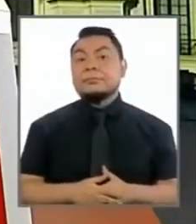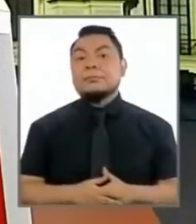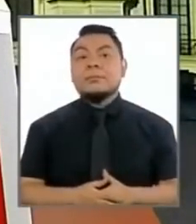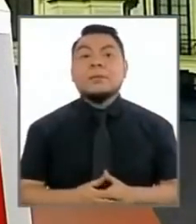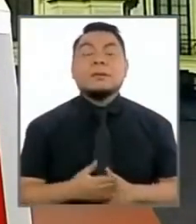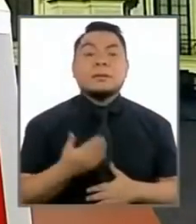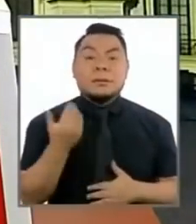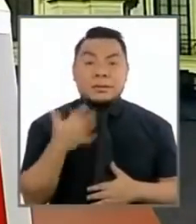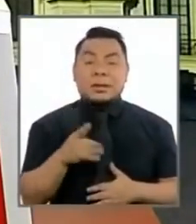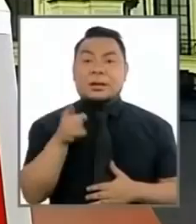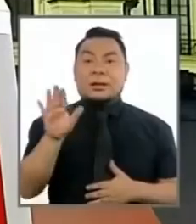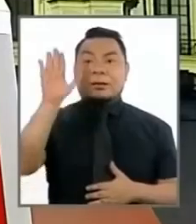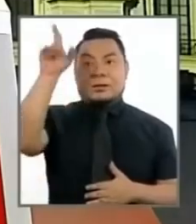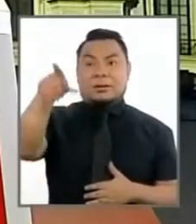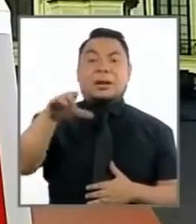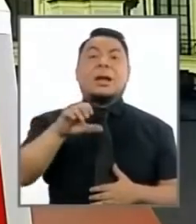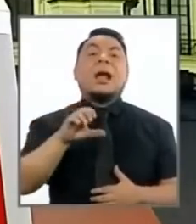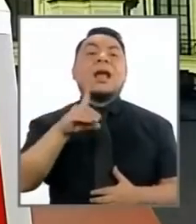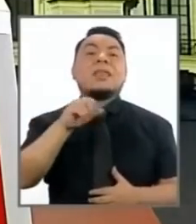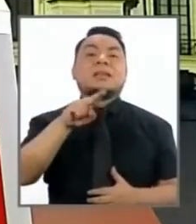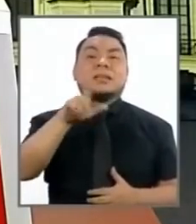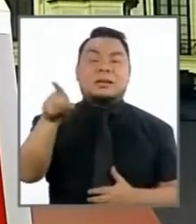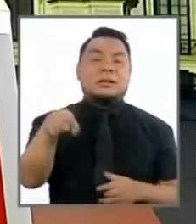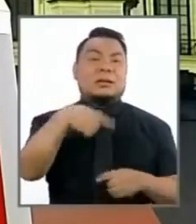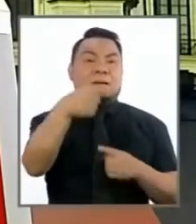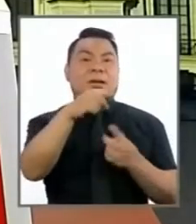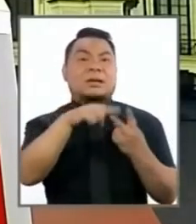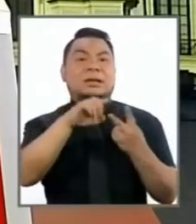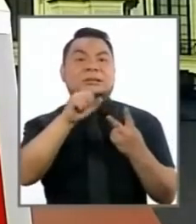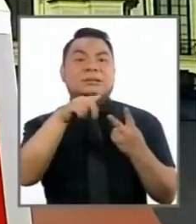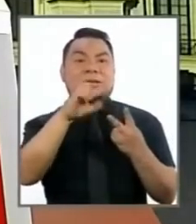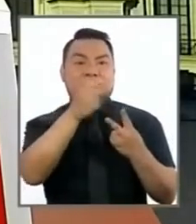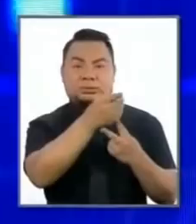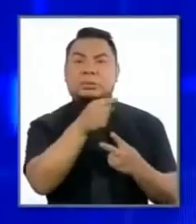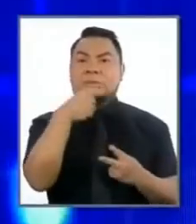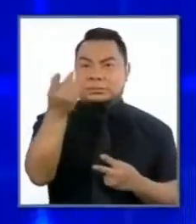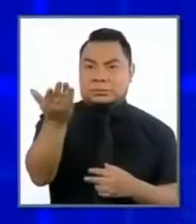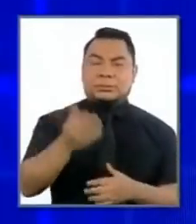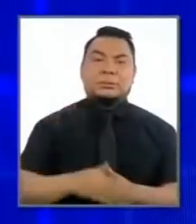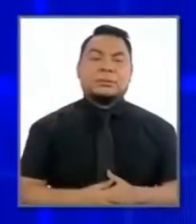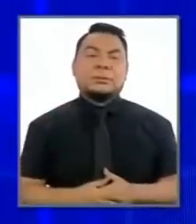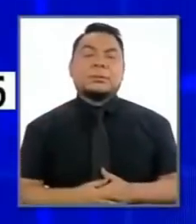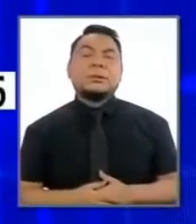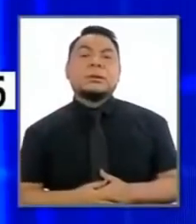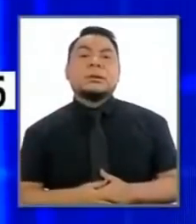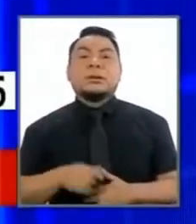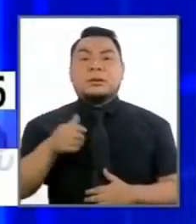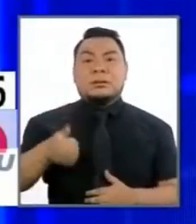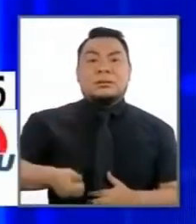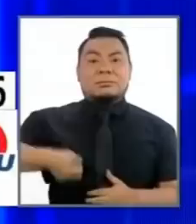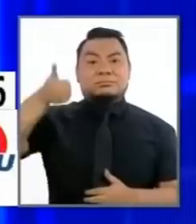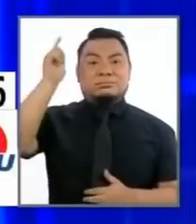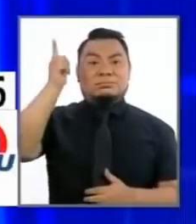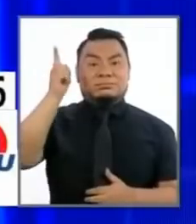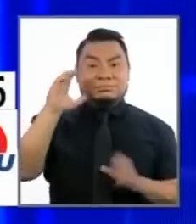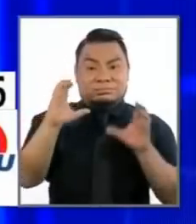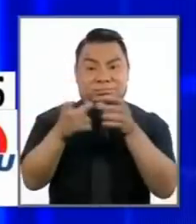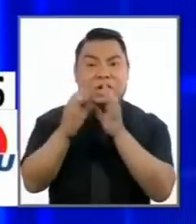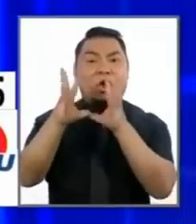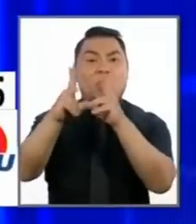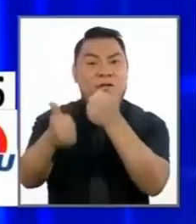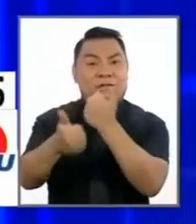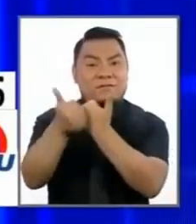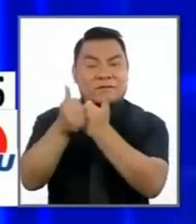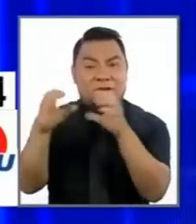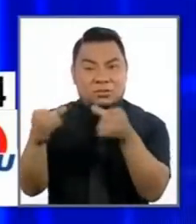había levantado la mano el señor Salaverri, luego el señor Santos. Adelante, señor Salaverri. Los cabecías de las bandas criminales